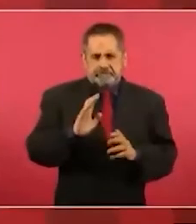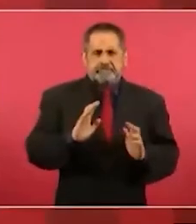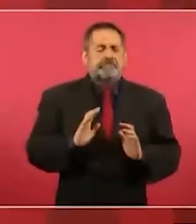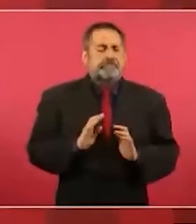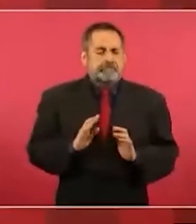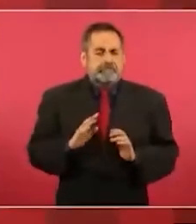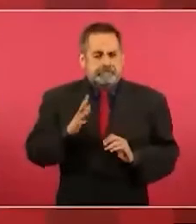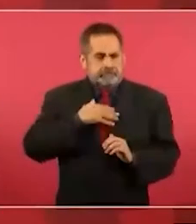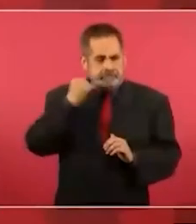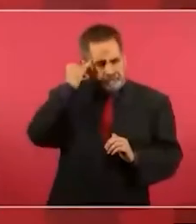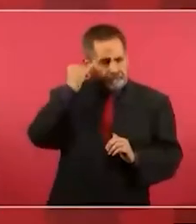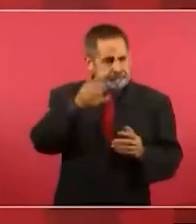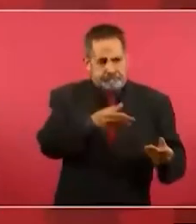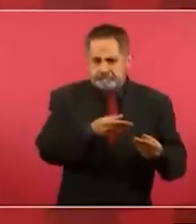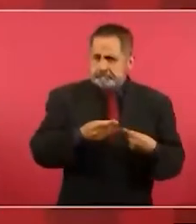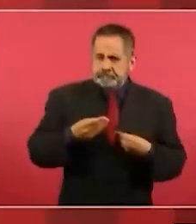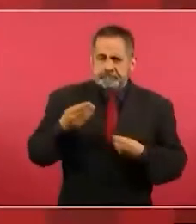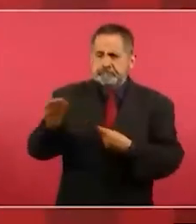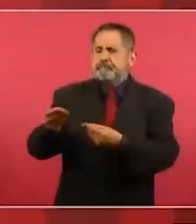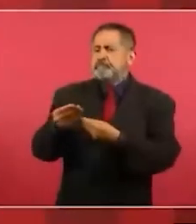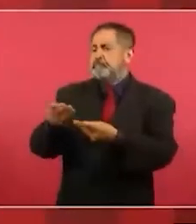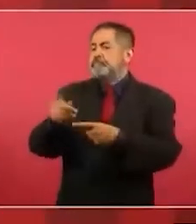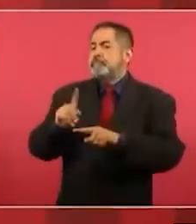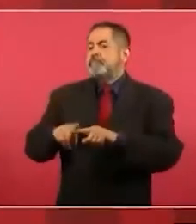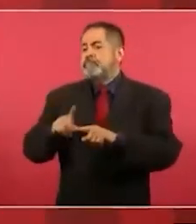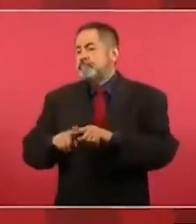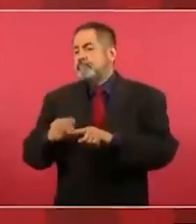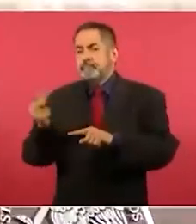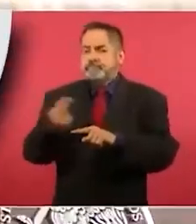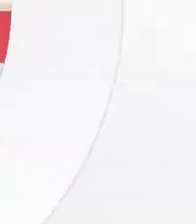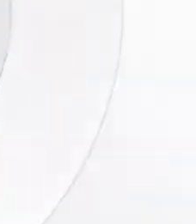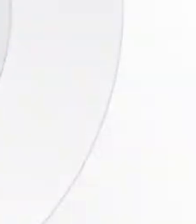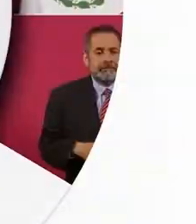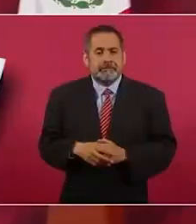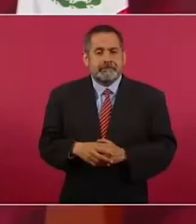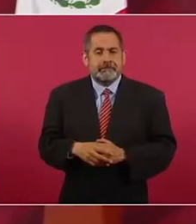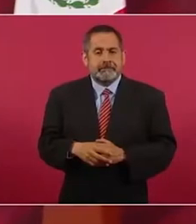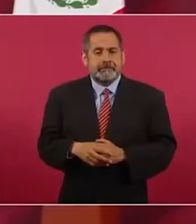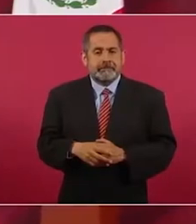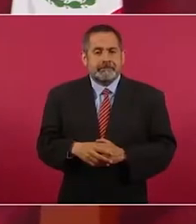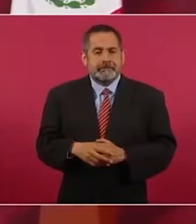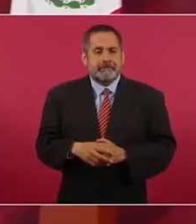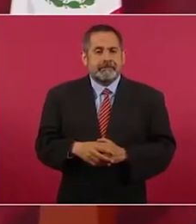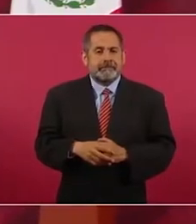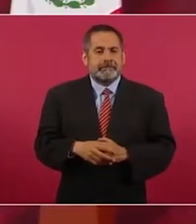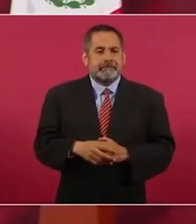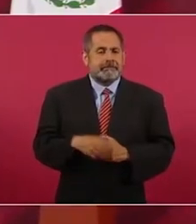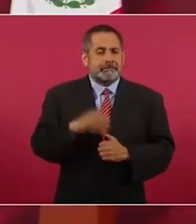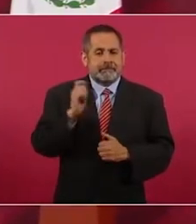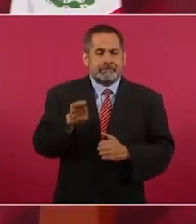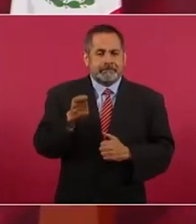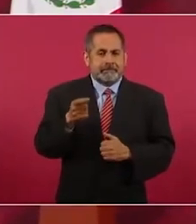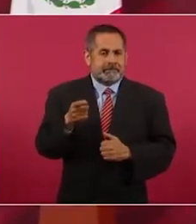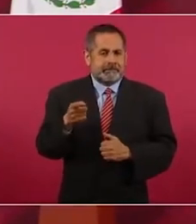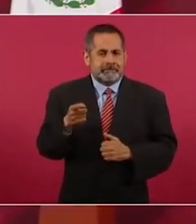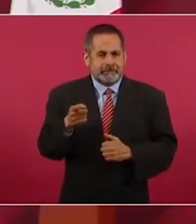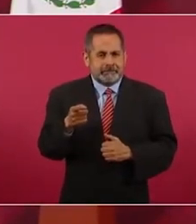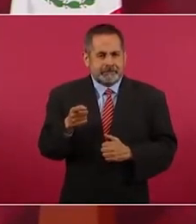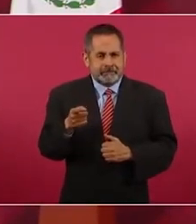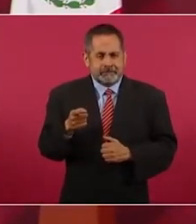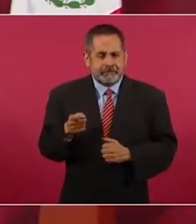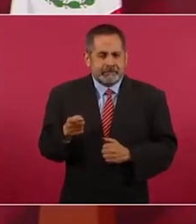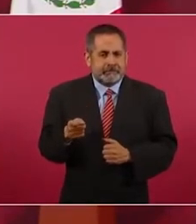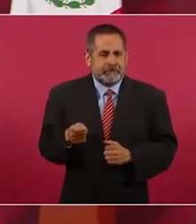la idea Es Pues entregarle A quien Lo necesita Que Es